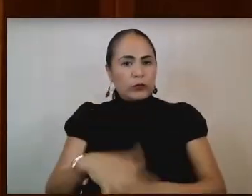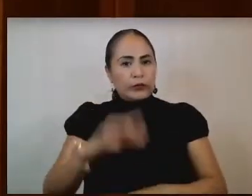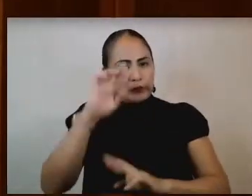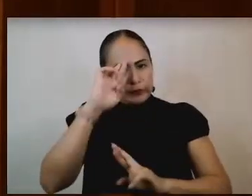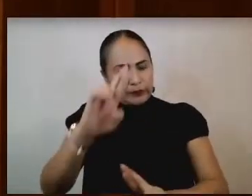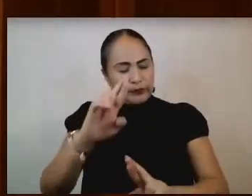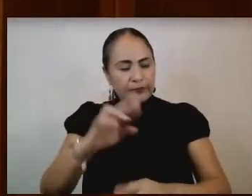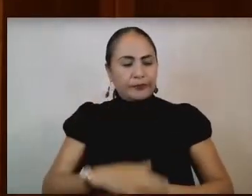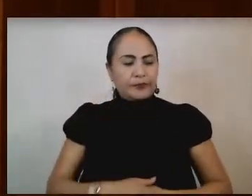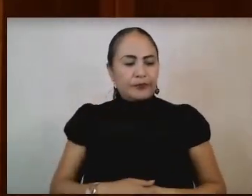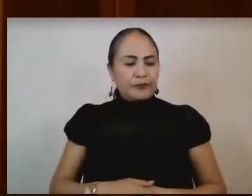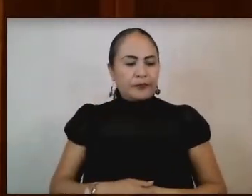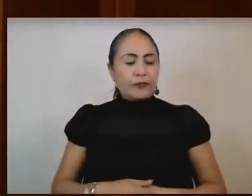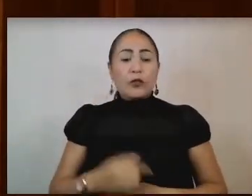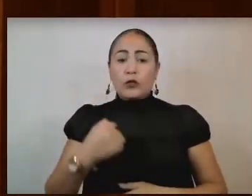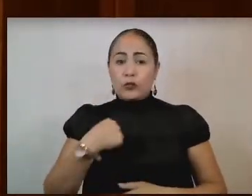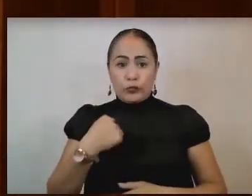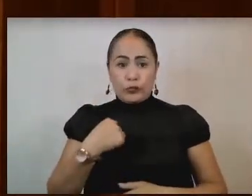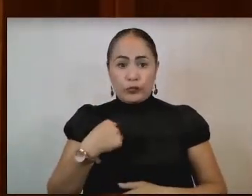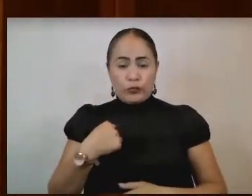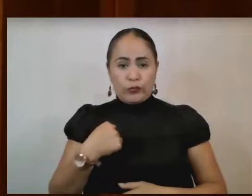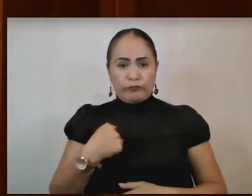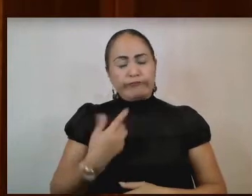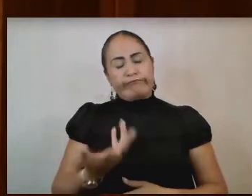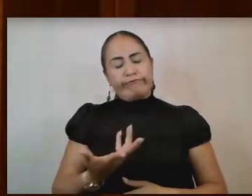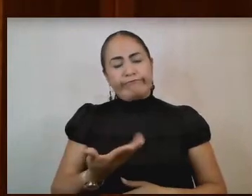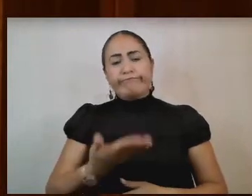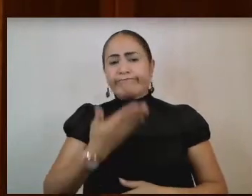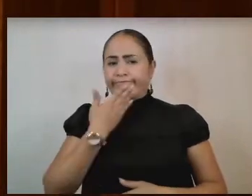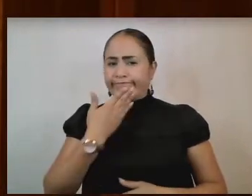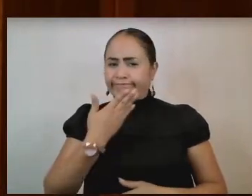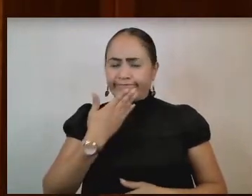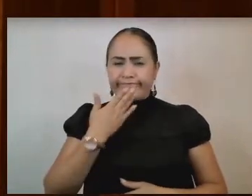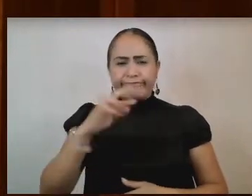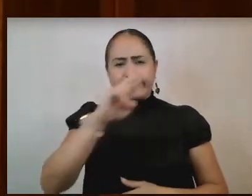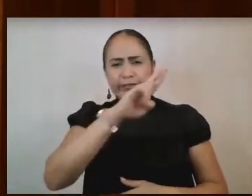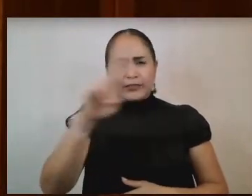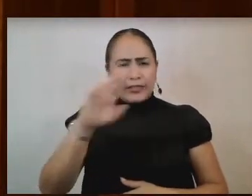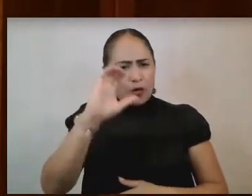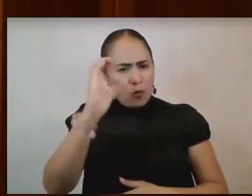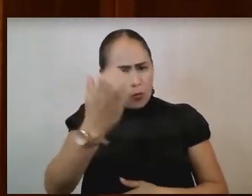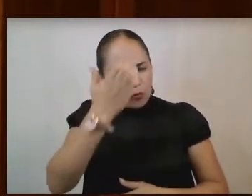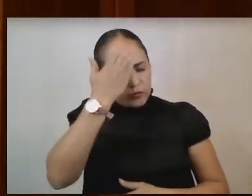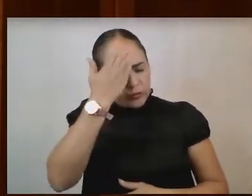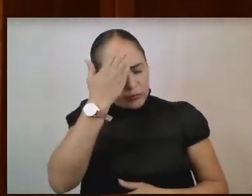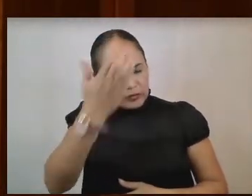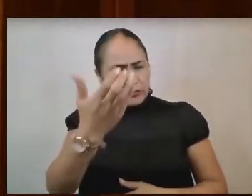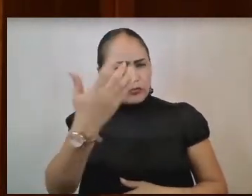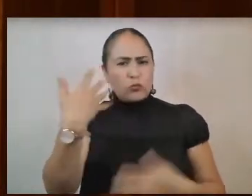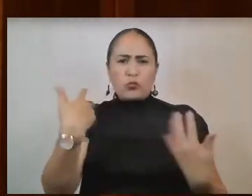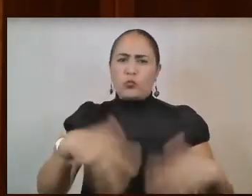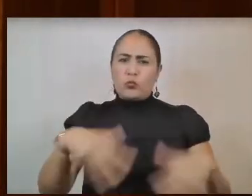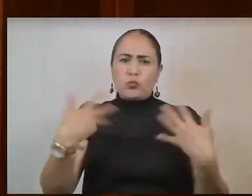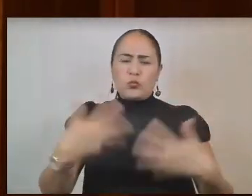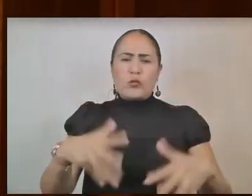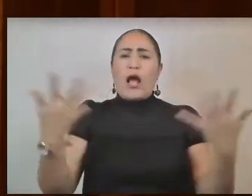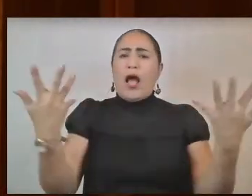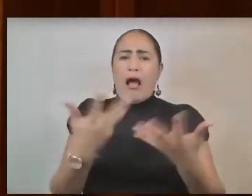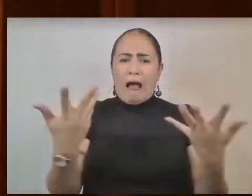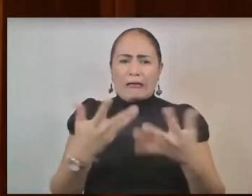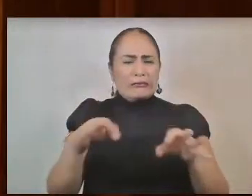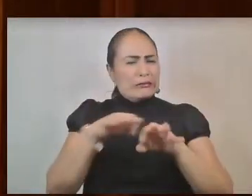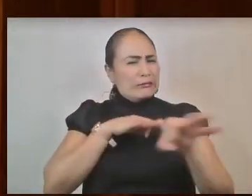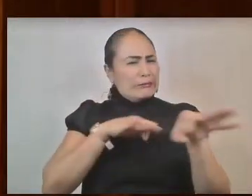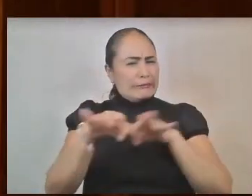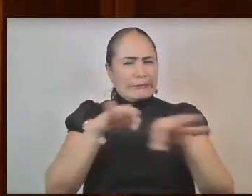he de expresar el mayor de mis reconocimientos por el arduo y eficiente trabajo que han realizado.